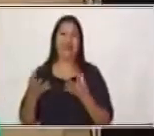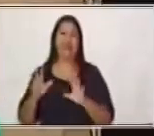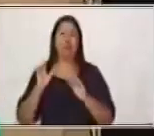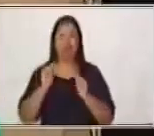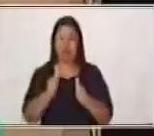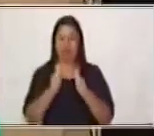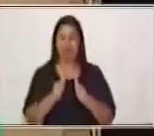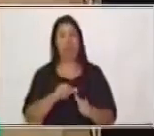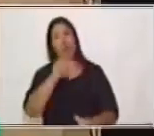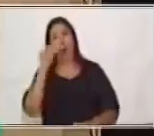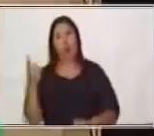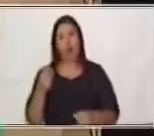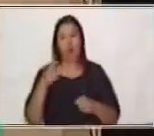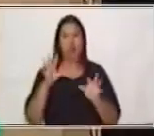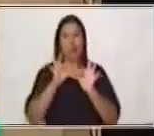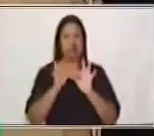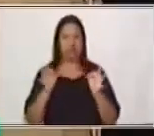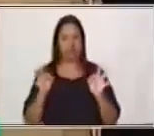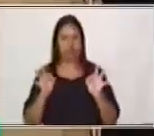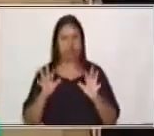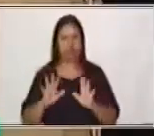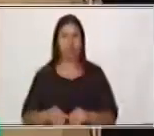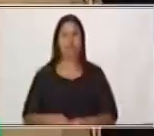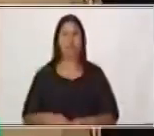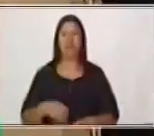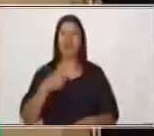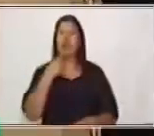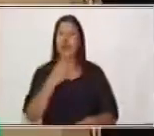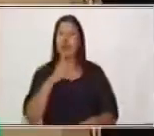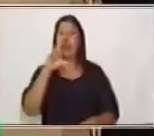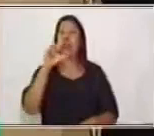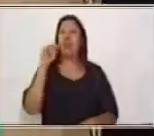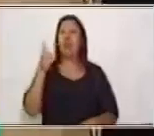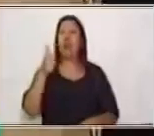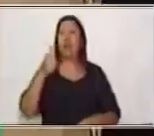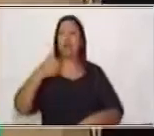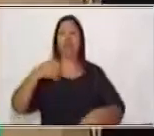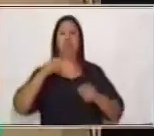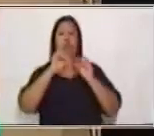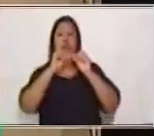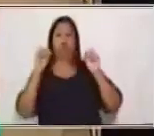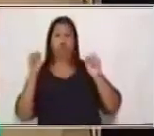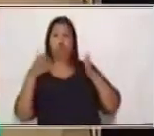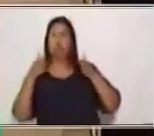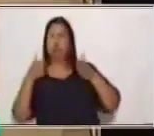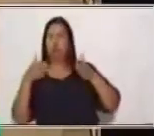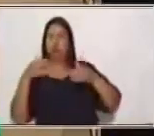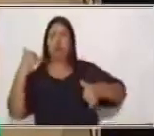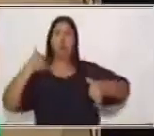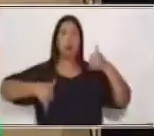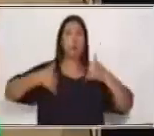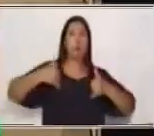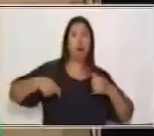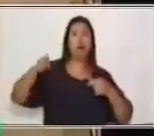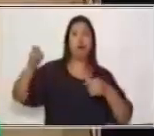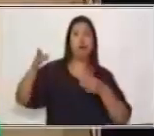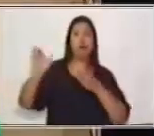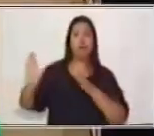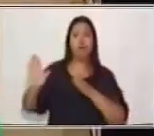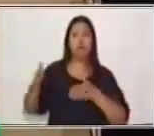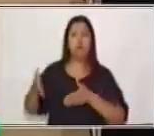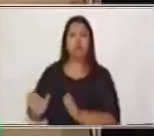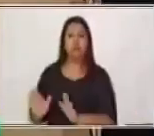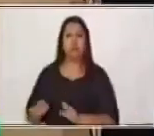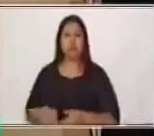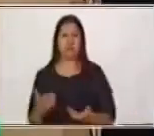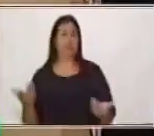oración. Que dice de esta manera. La juega con su cría. No tiene sentido porque nos falta